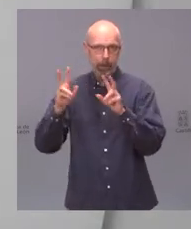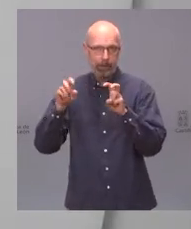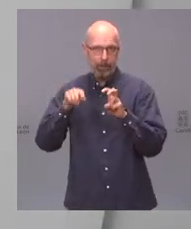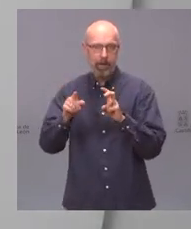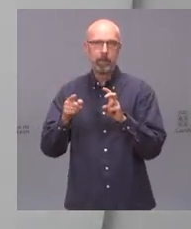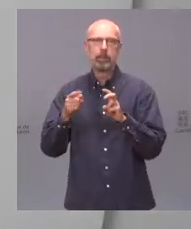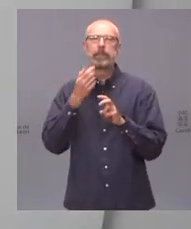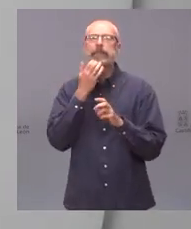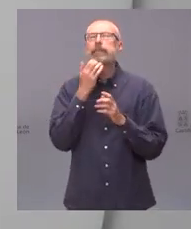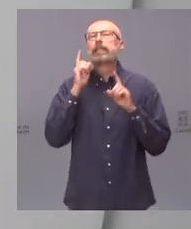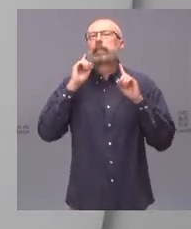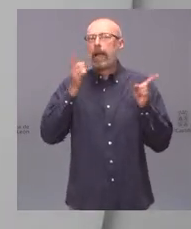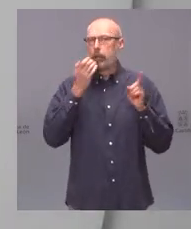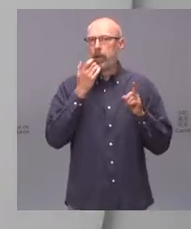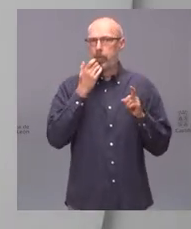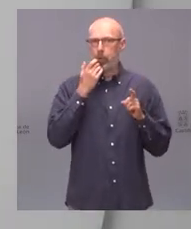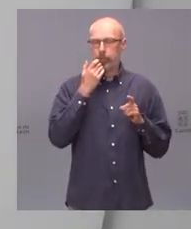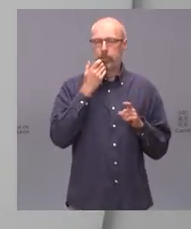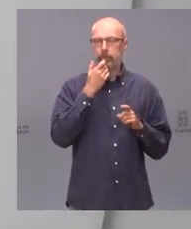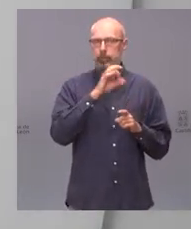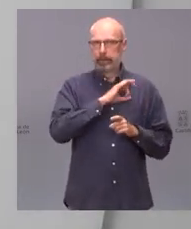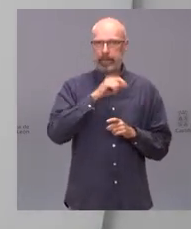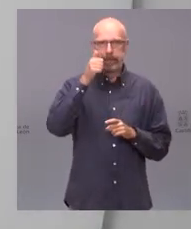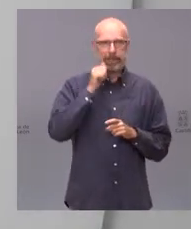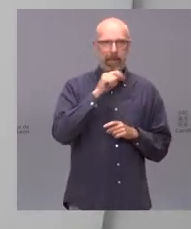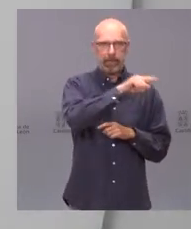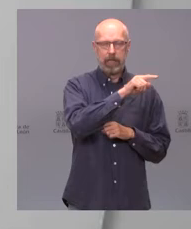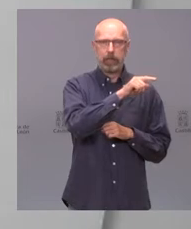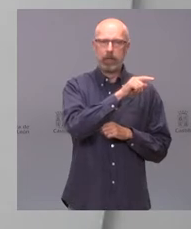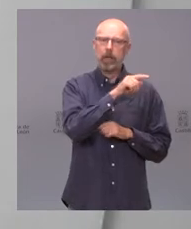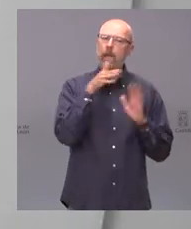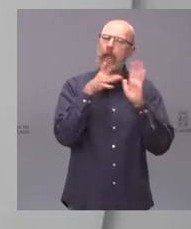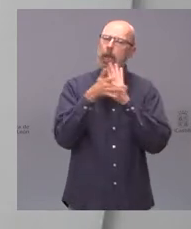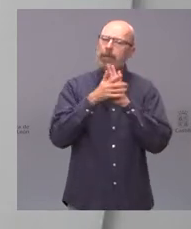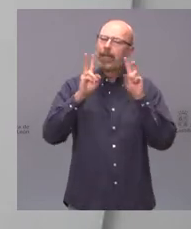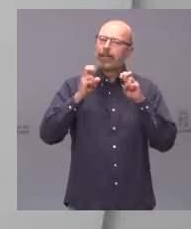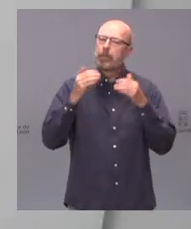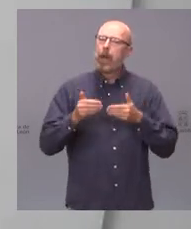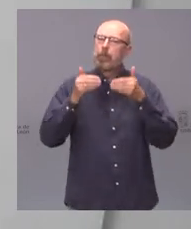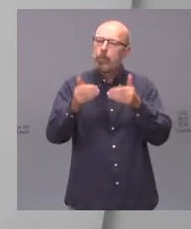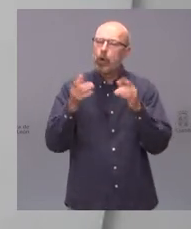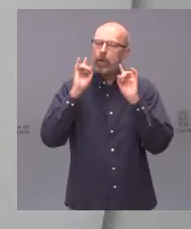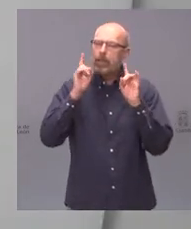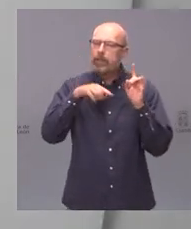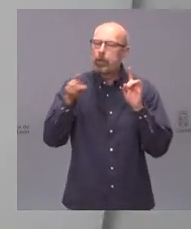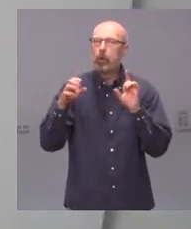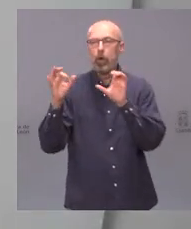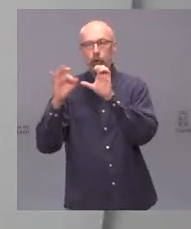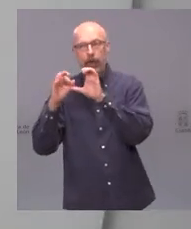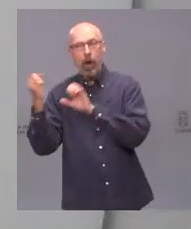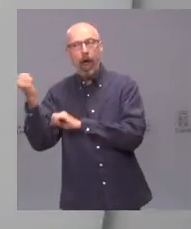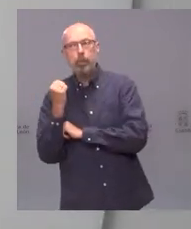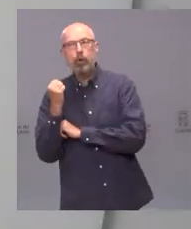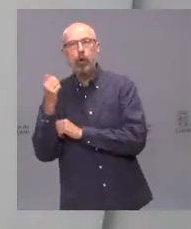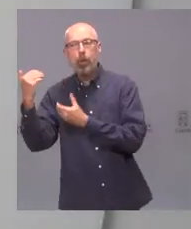caso de que Sánchez explique los motivos para pedir una prórroga si contaría con los votos de Ciudadanos y en el caso de que sí